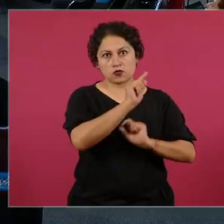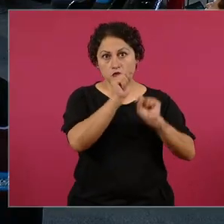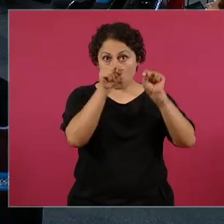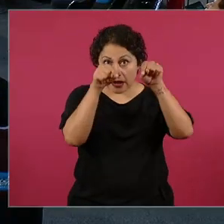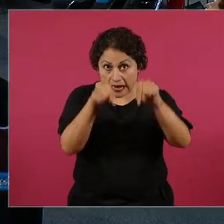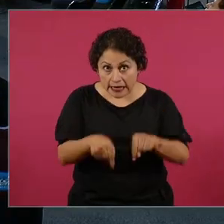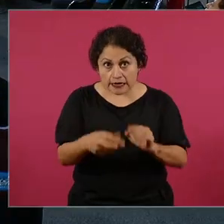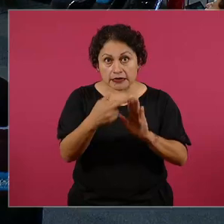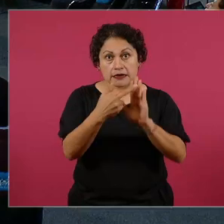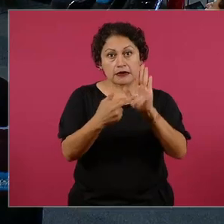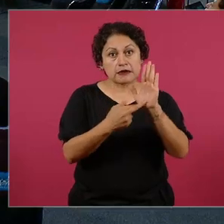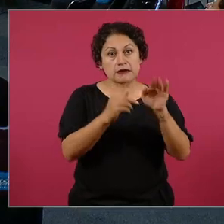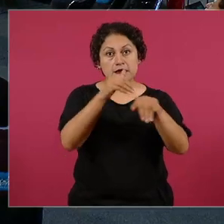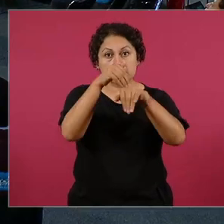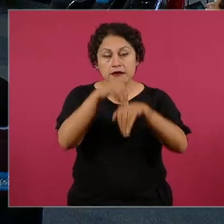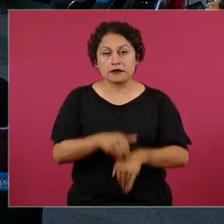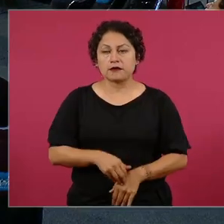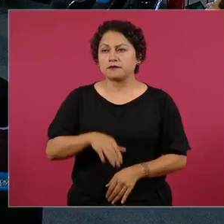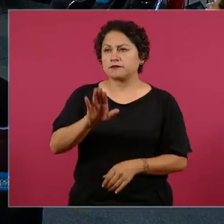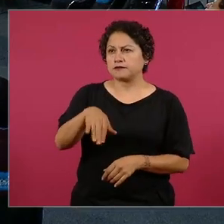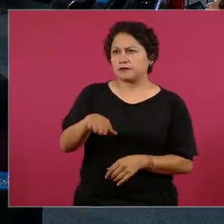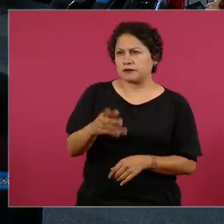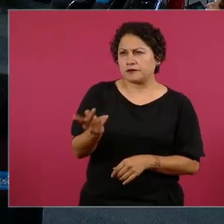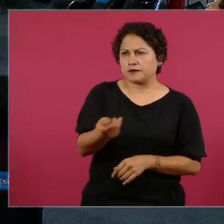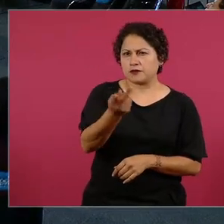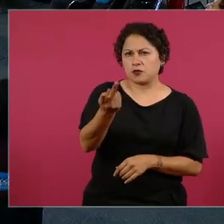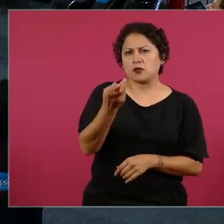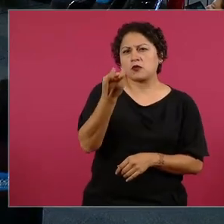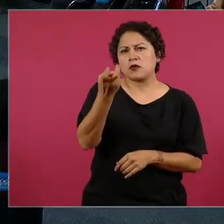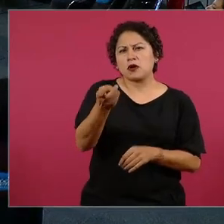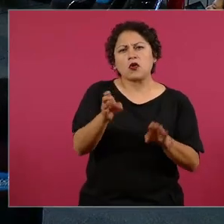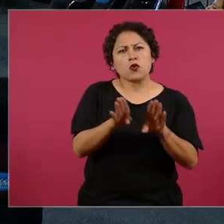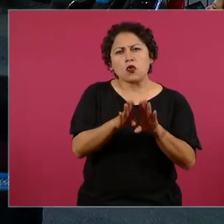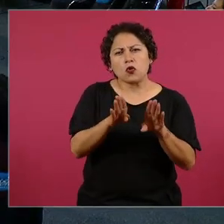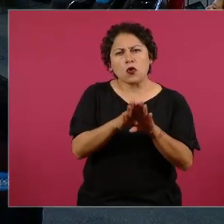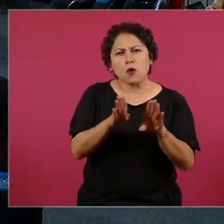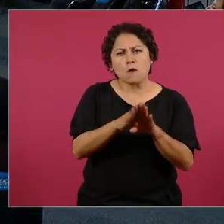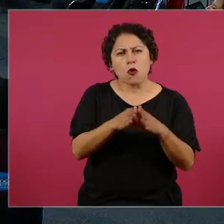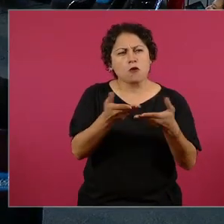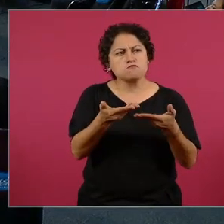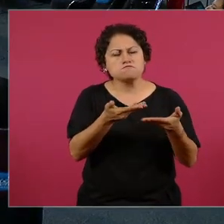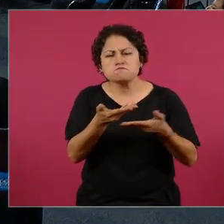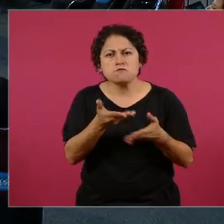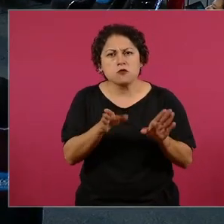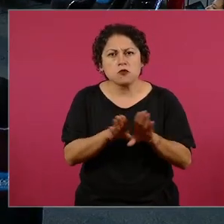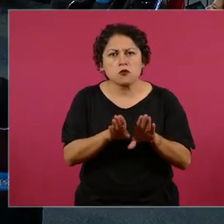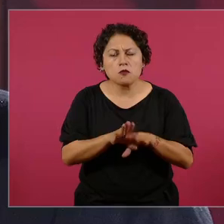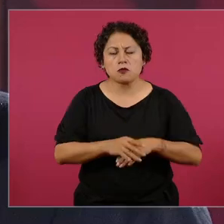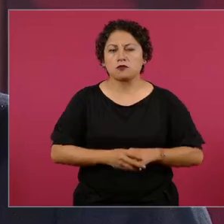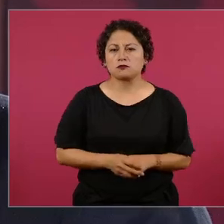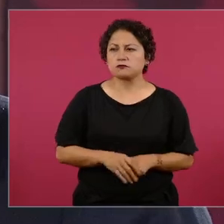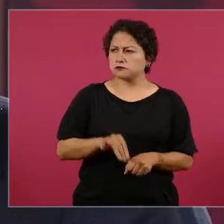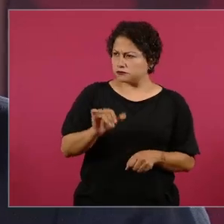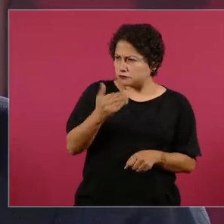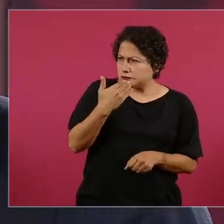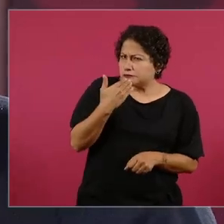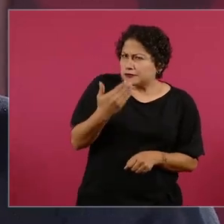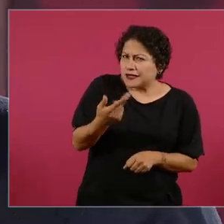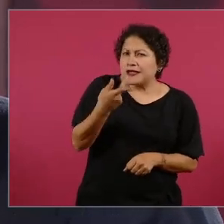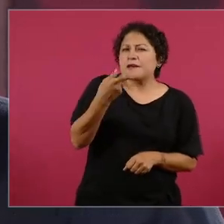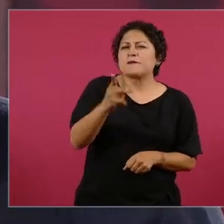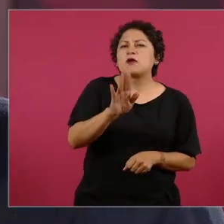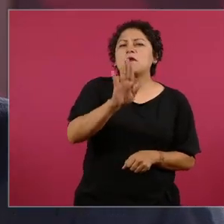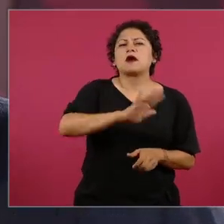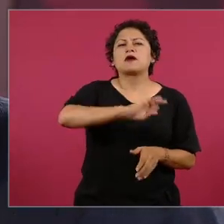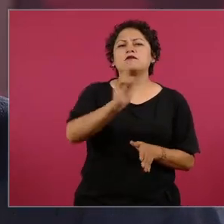¿cómo es la relación con él ahorita en este momento presidente? Es buena pero está en pausa ¿desde